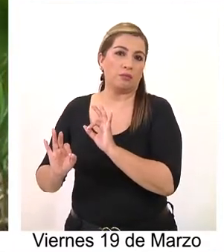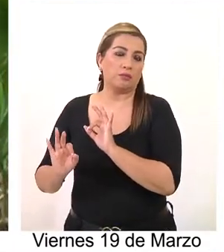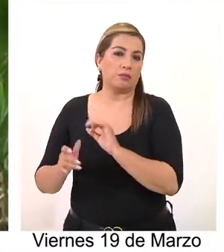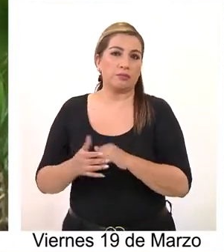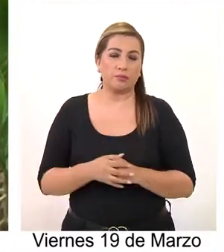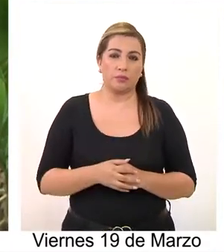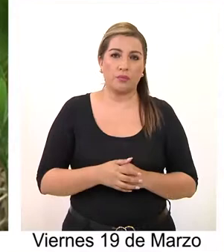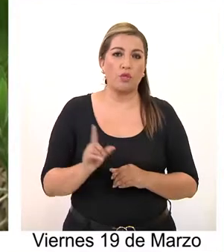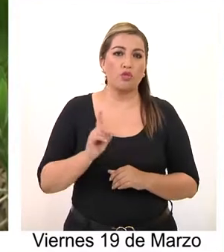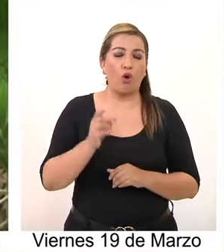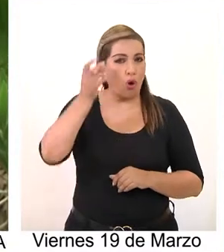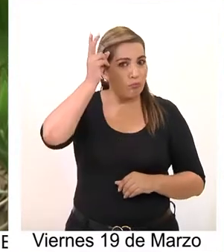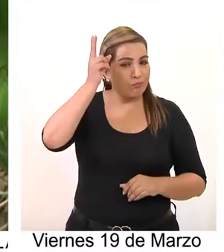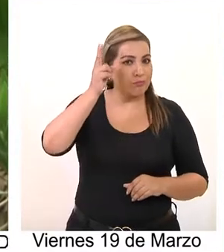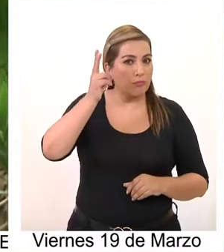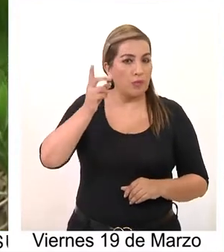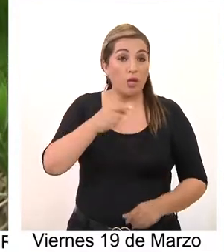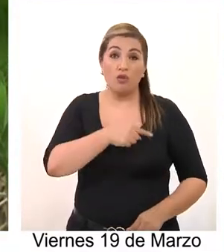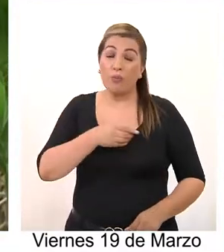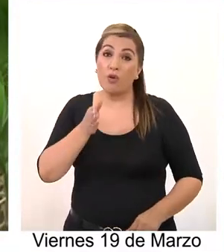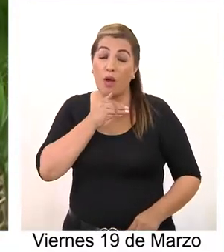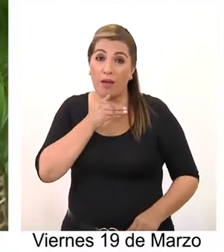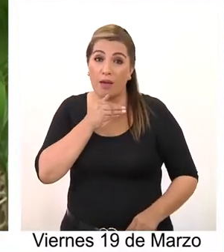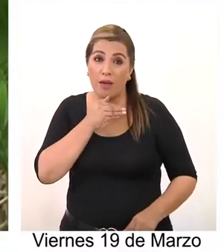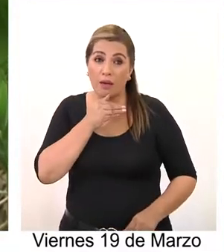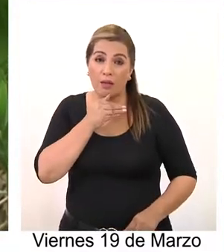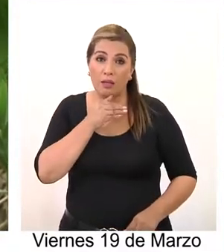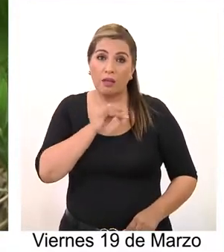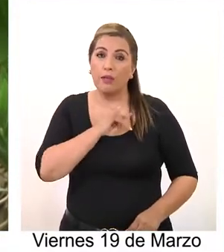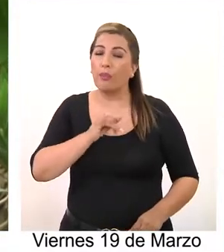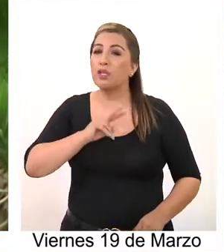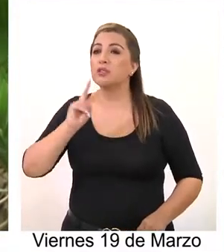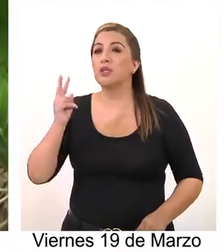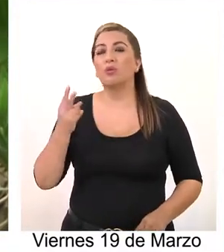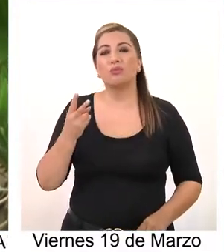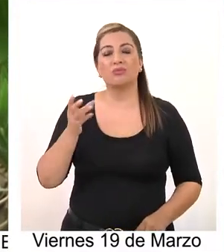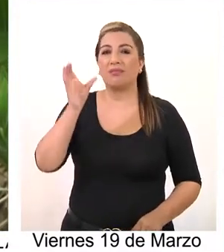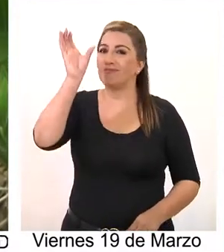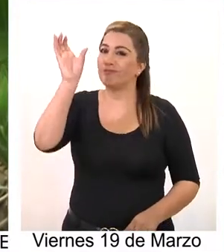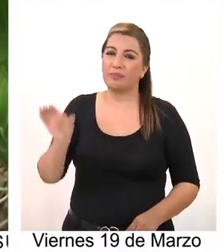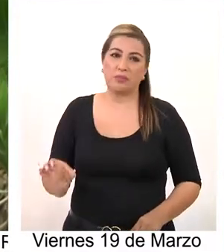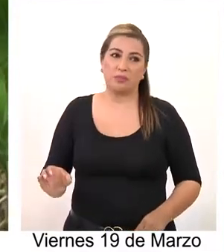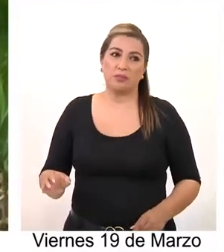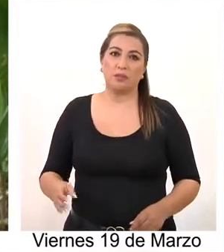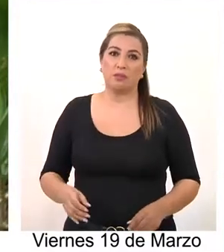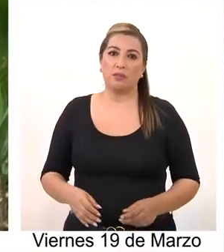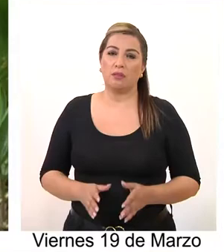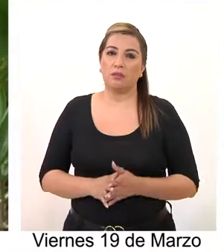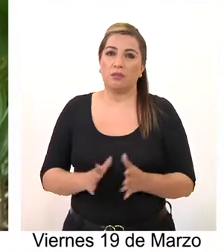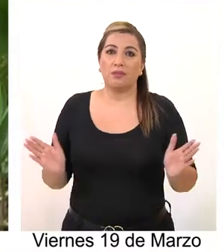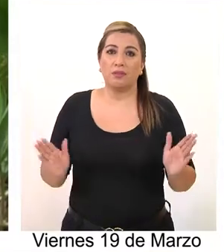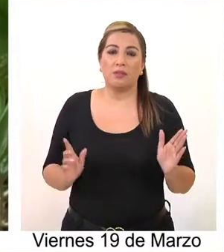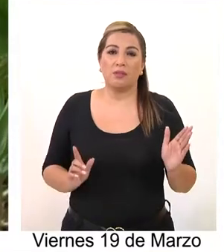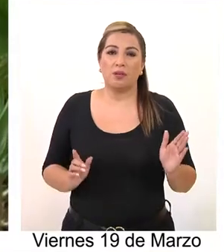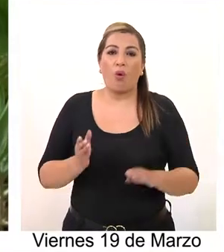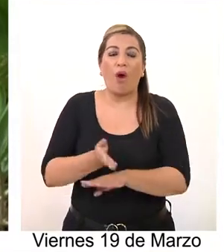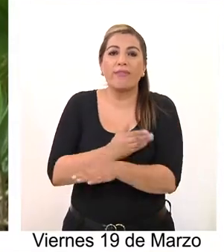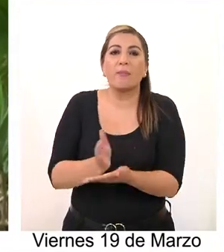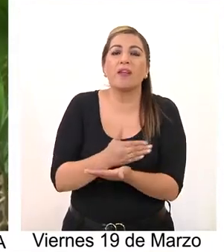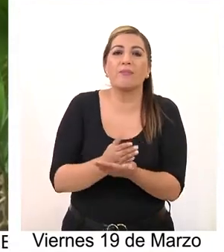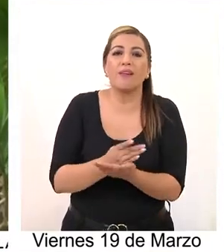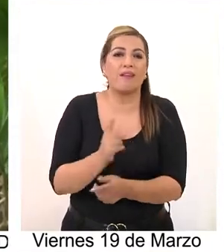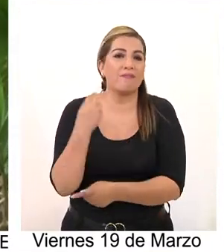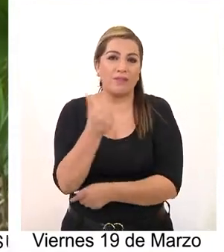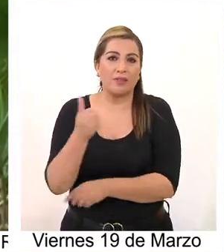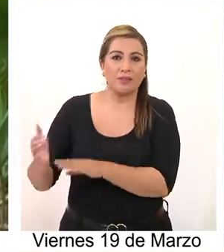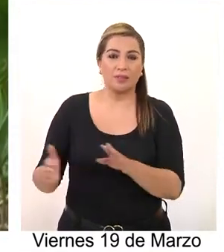o que viene por distrito. Entonces, a las personas que no aparecen van a tener que ir con una segunda alternativa para no encontrarse ese día a última hora y decidir en el aire